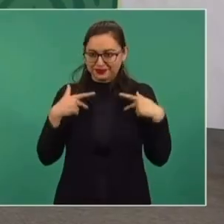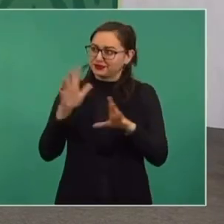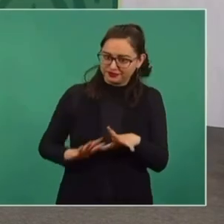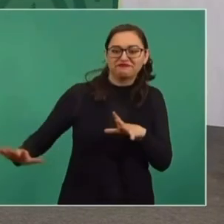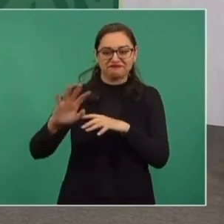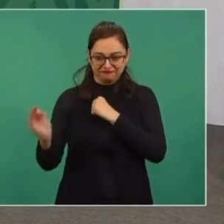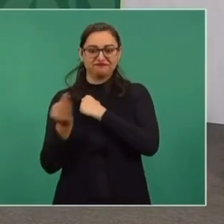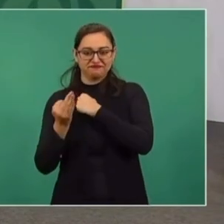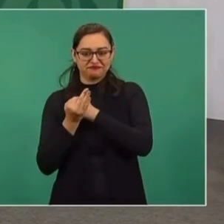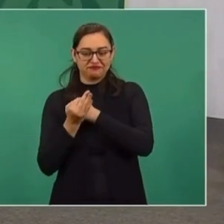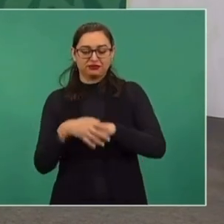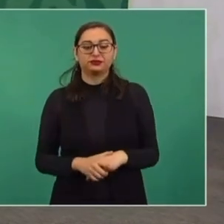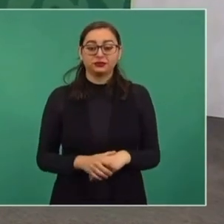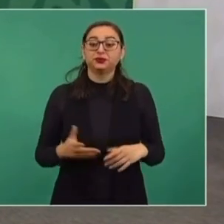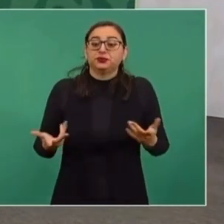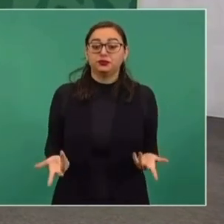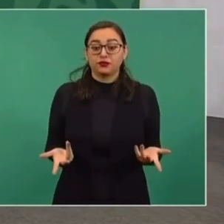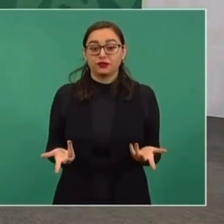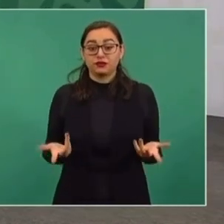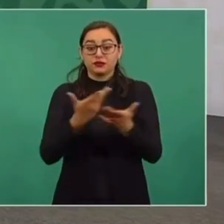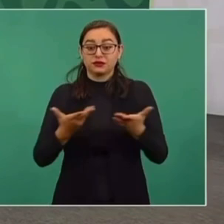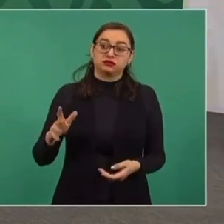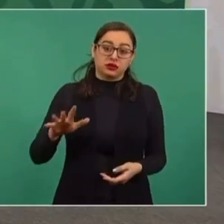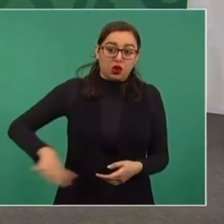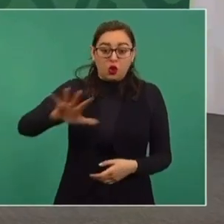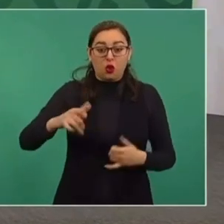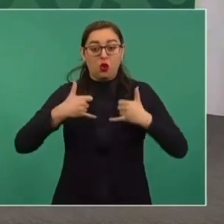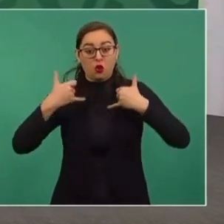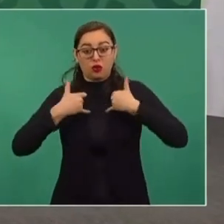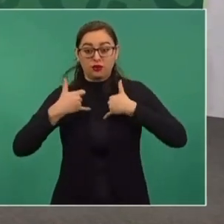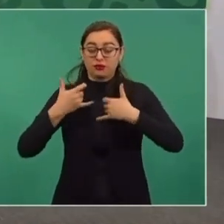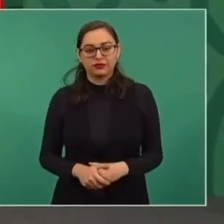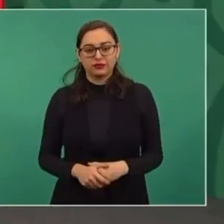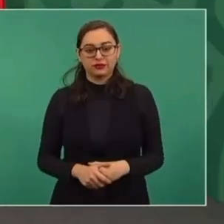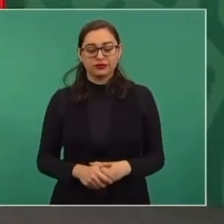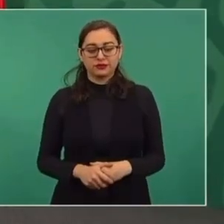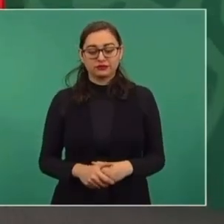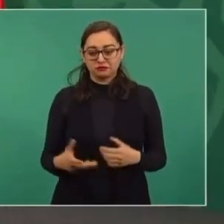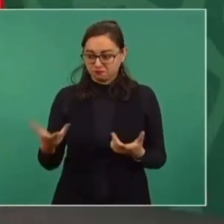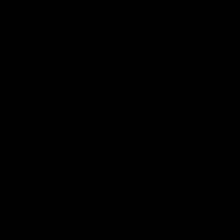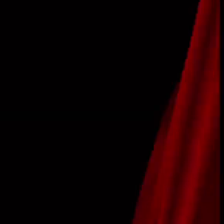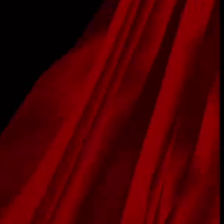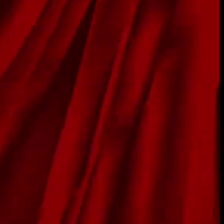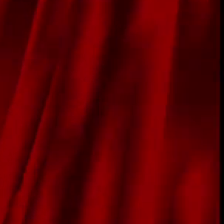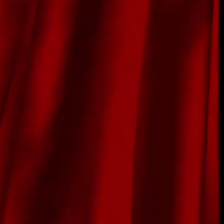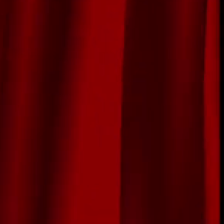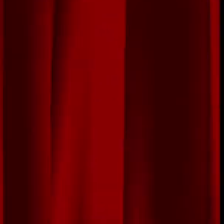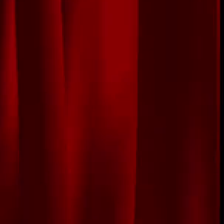un ratz. a los jóvenes, les dije ahora en el Zócalo, que sigan el consejo del presidente Juárez. Pueblo y la conciencia.